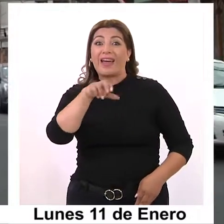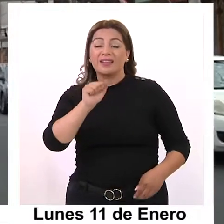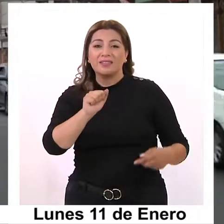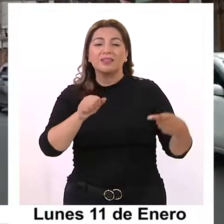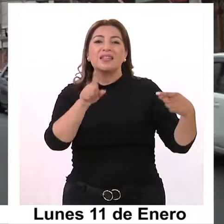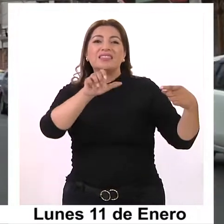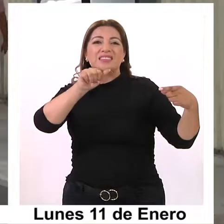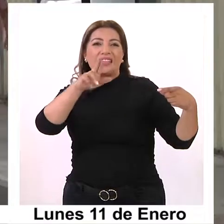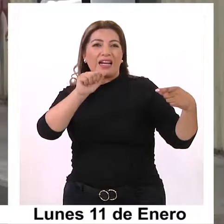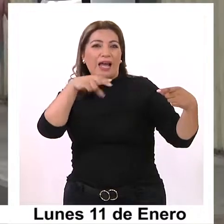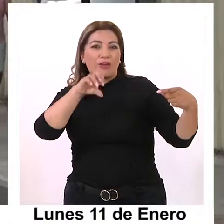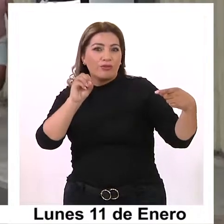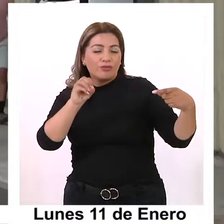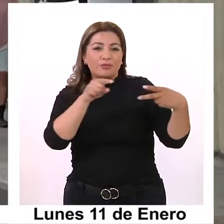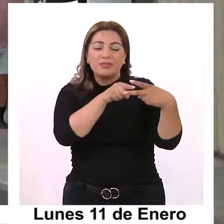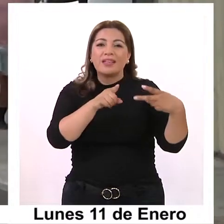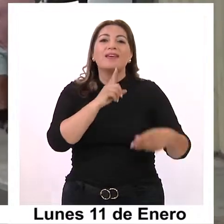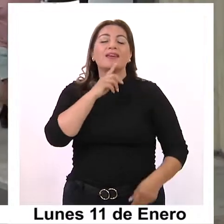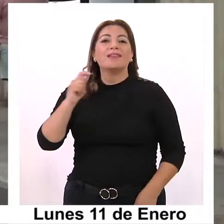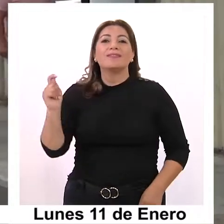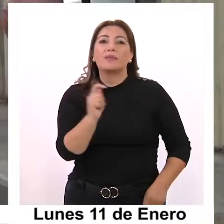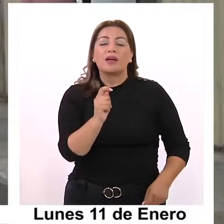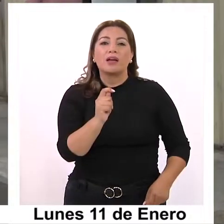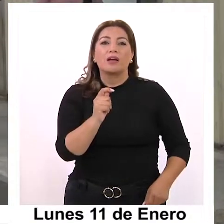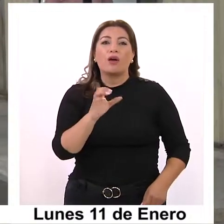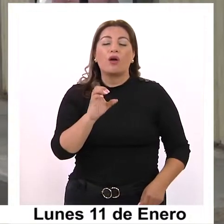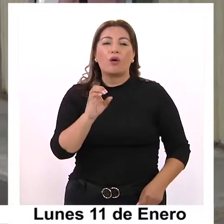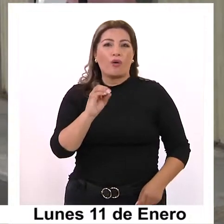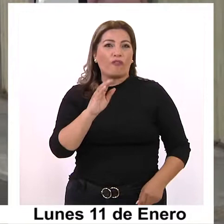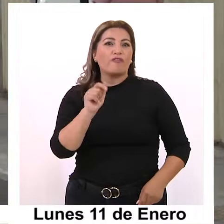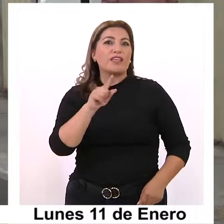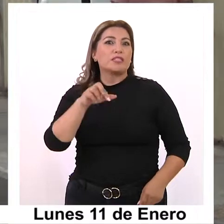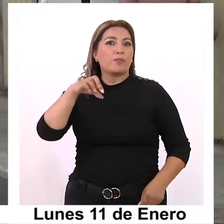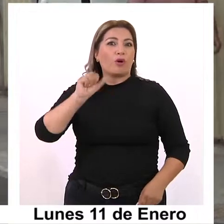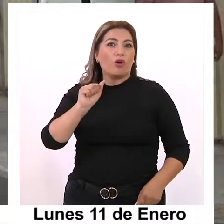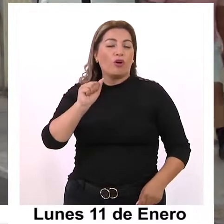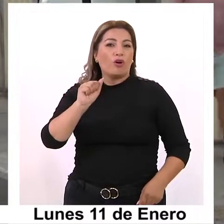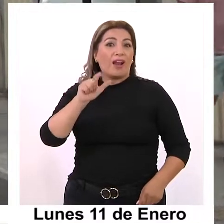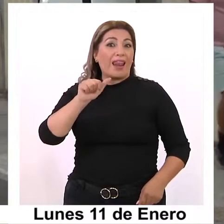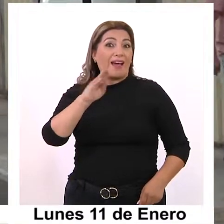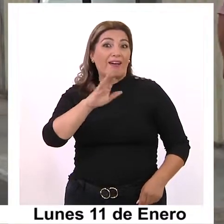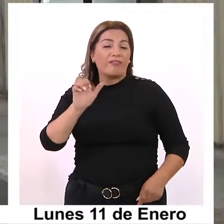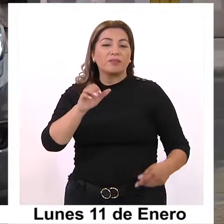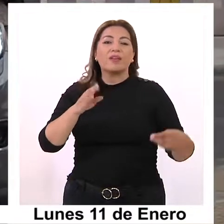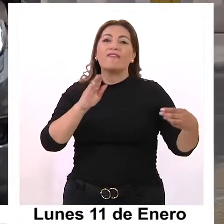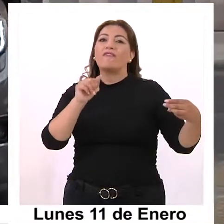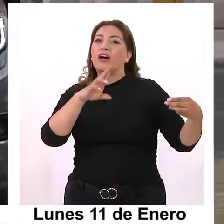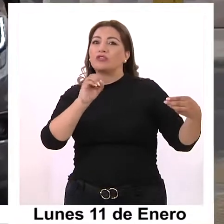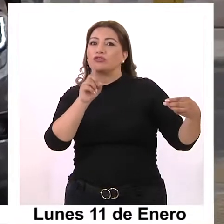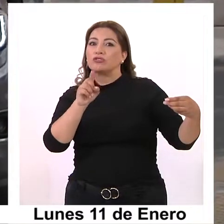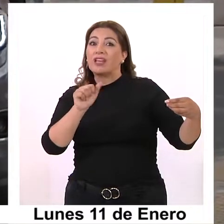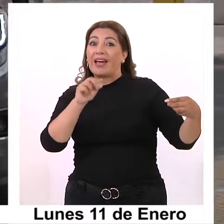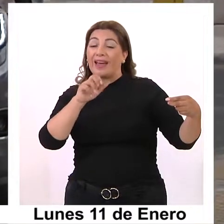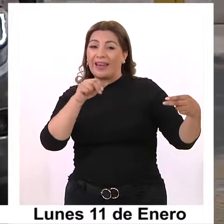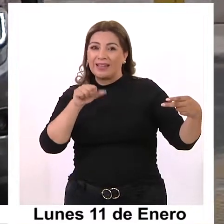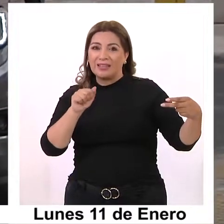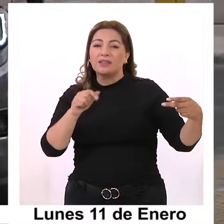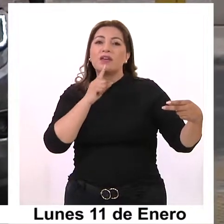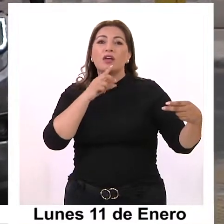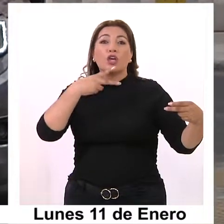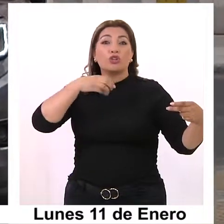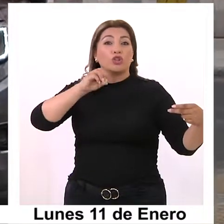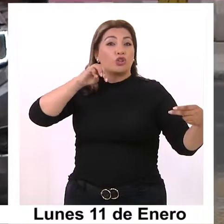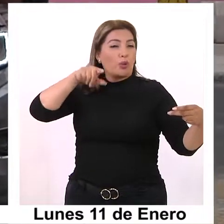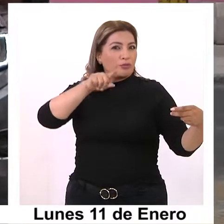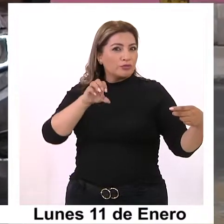Serrano con Ramírez, Tarapacá-Obispo-Lavé, Seger con Vivar, Barro Sarana con Thompson y Patricio Lynch